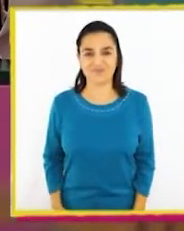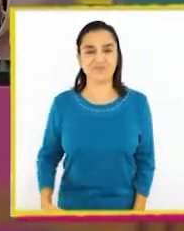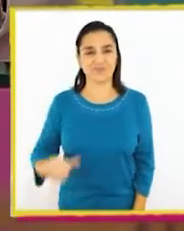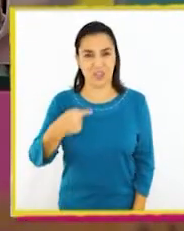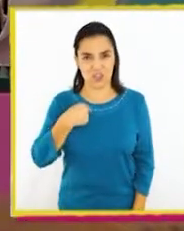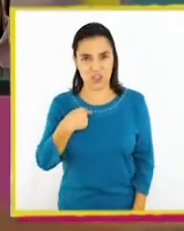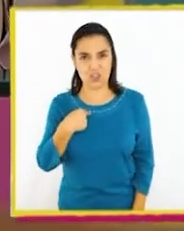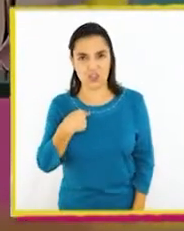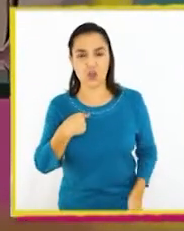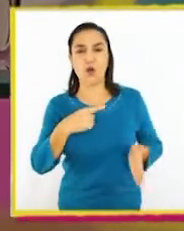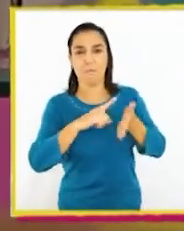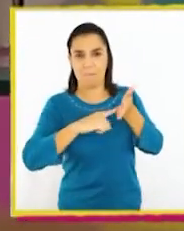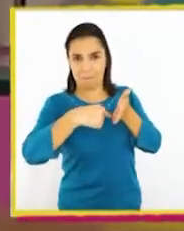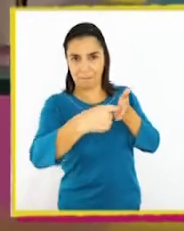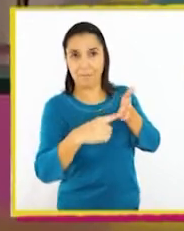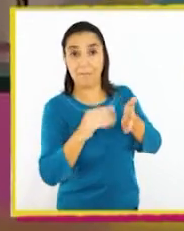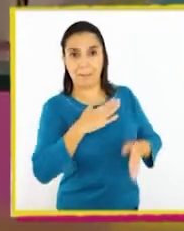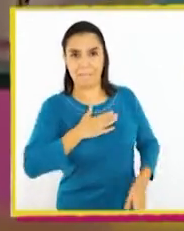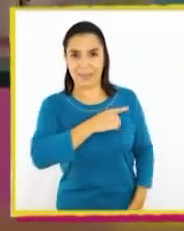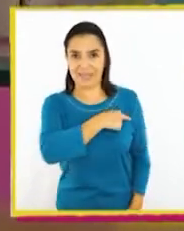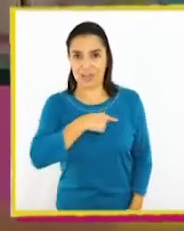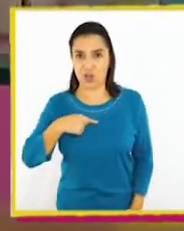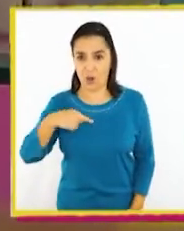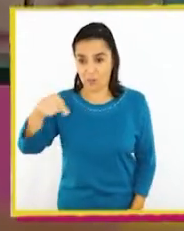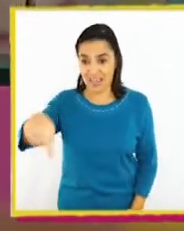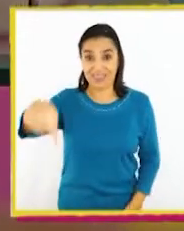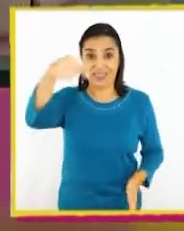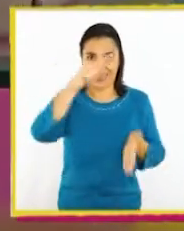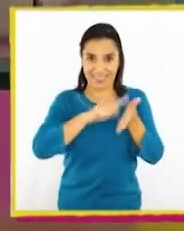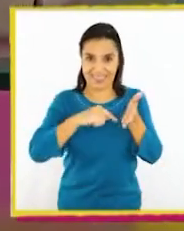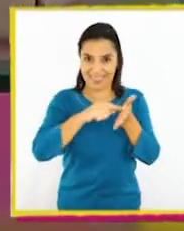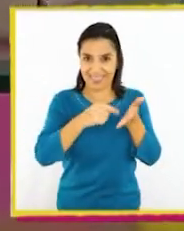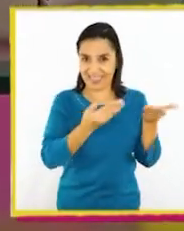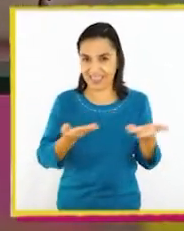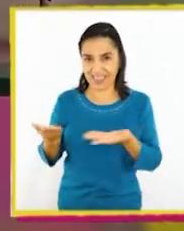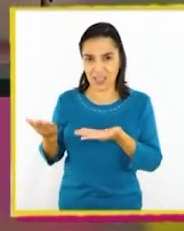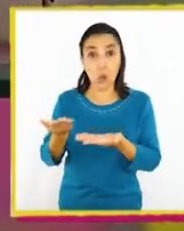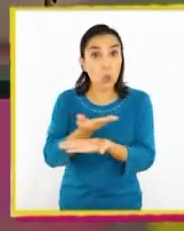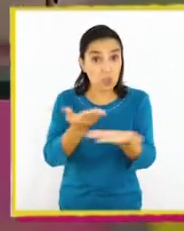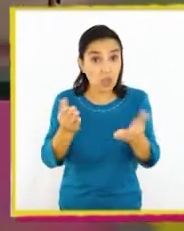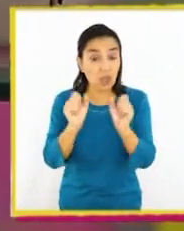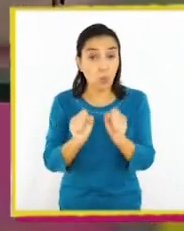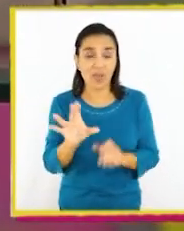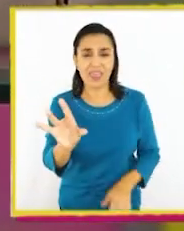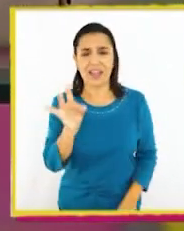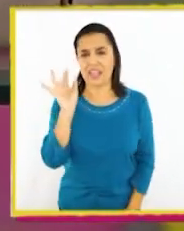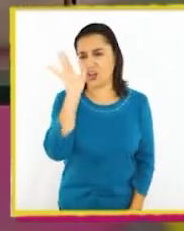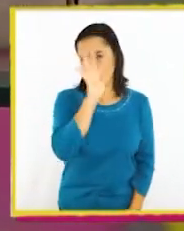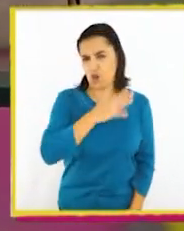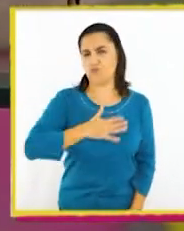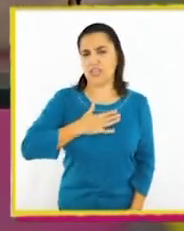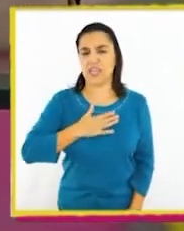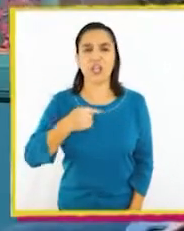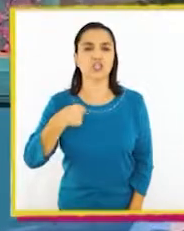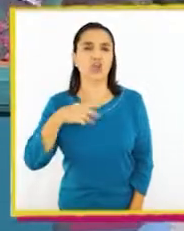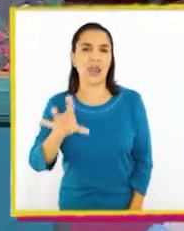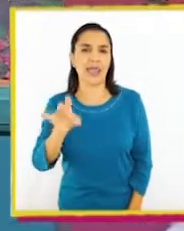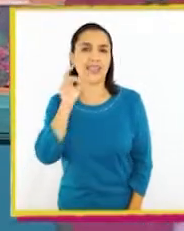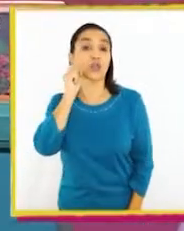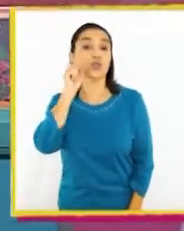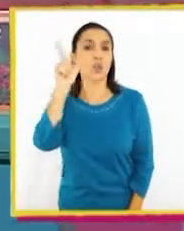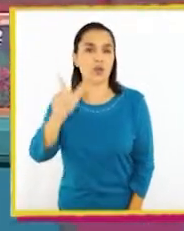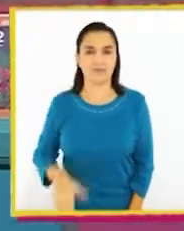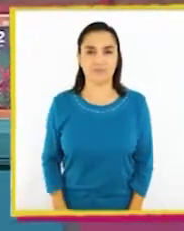Yo voy a escribir mi nombre con témpera. Ustedes pueden elegir el color que quieran. Yo